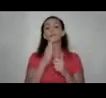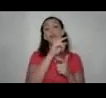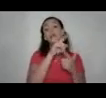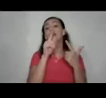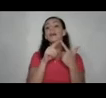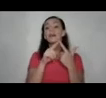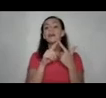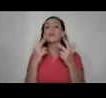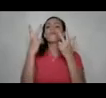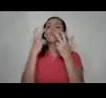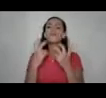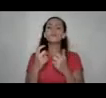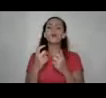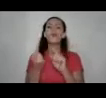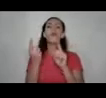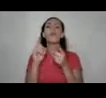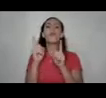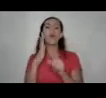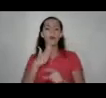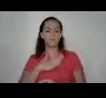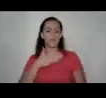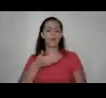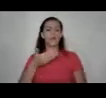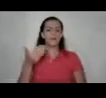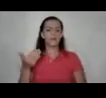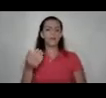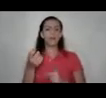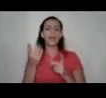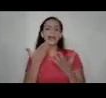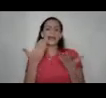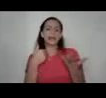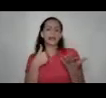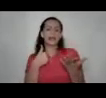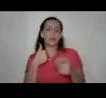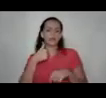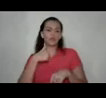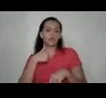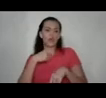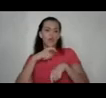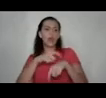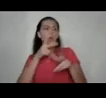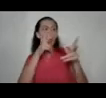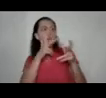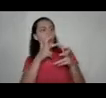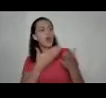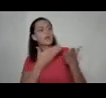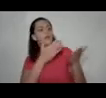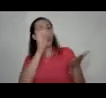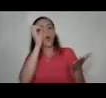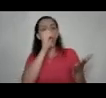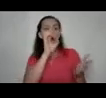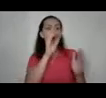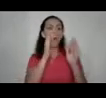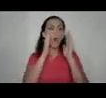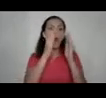revisar cuál cuáles son mis herramientas con qué cuento a la hora de escuchar y dar una opinión o atender